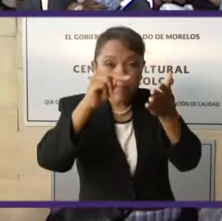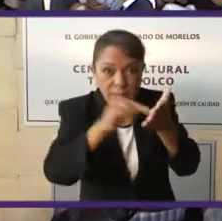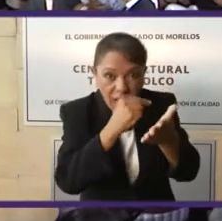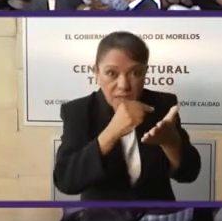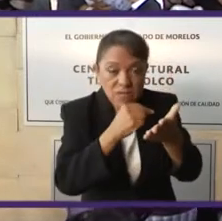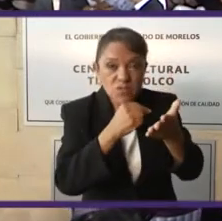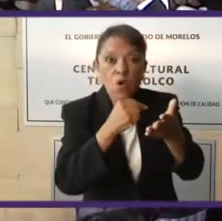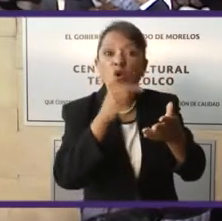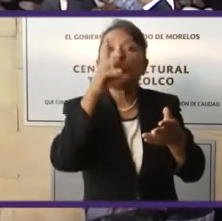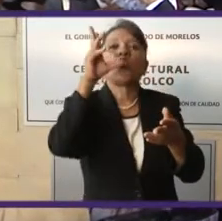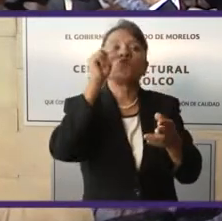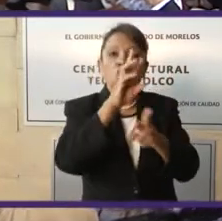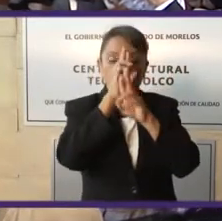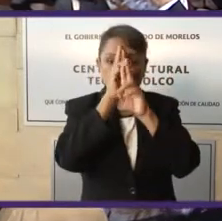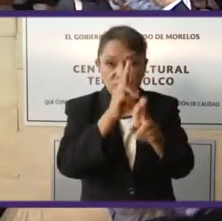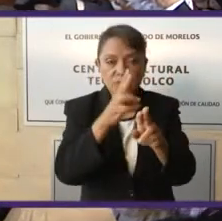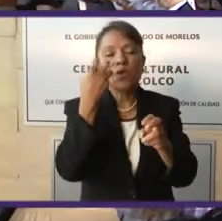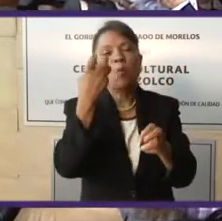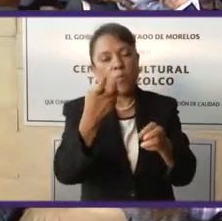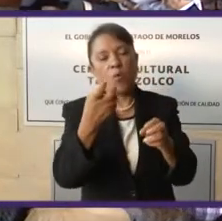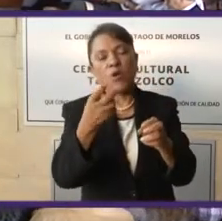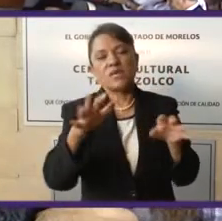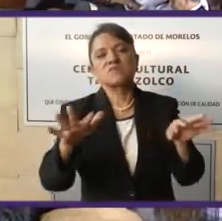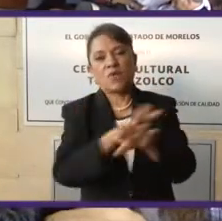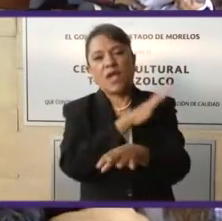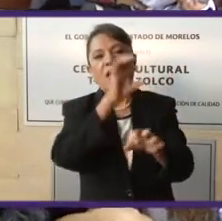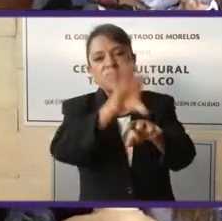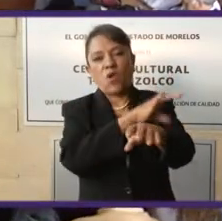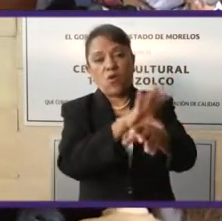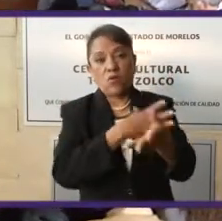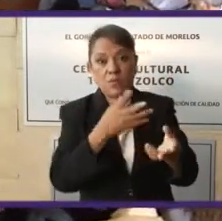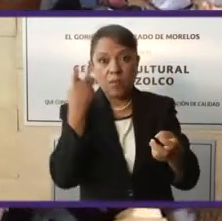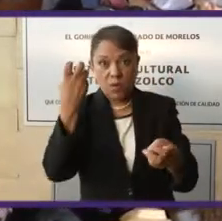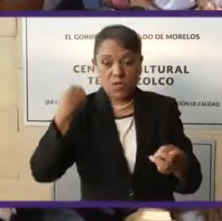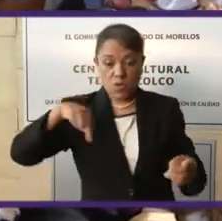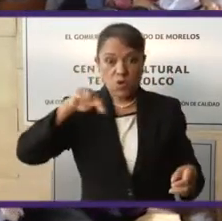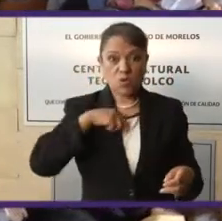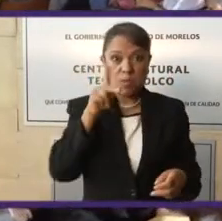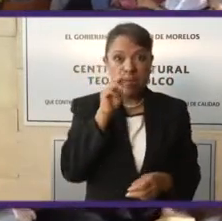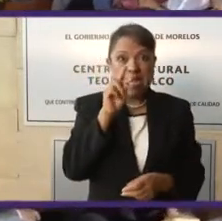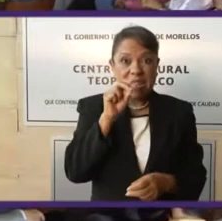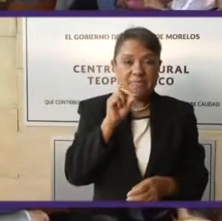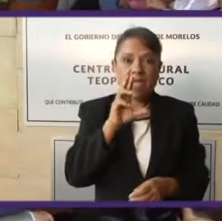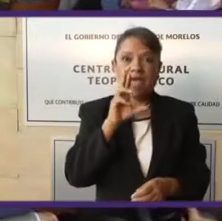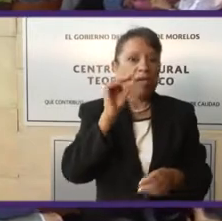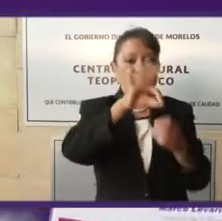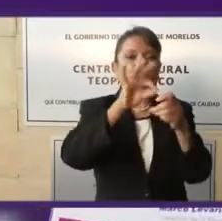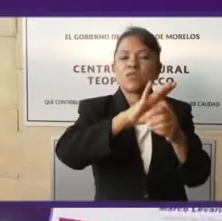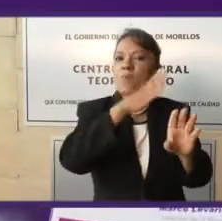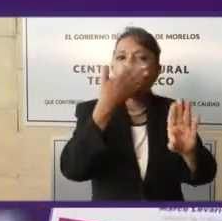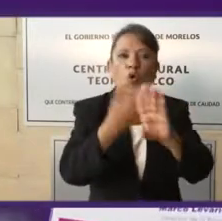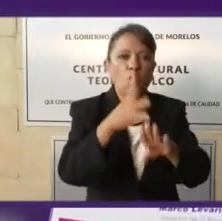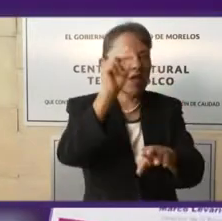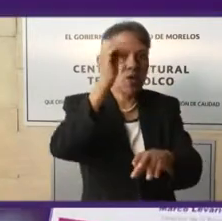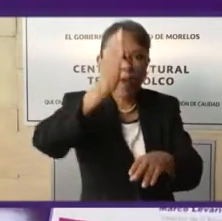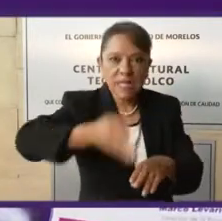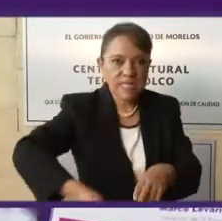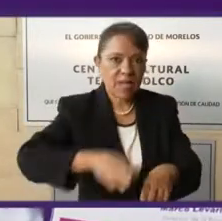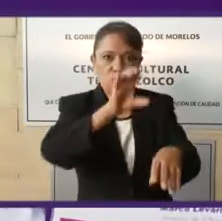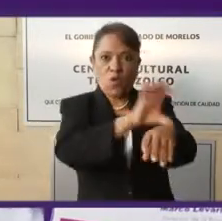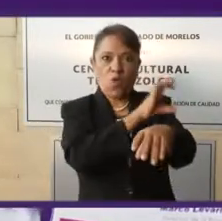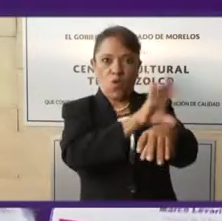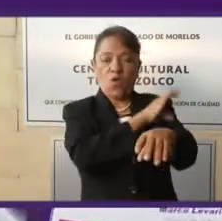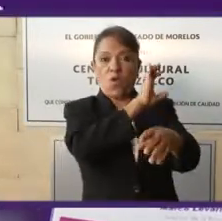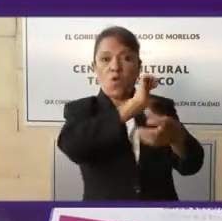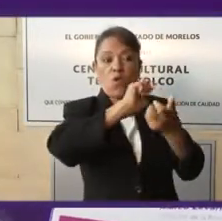en el Pacto por México, esa Reforma Energética. Y por eso nosotros votamos en contra, nosotros propusimos incluso una reforma